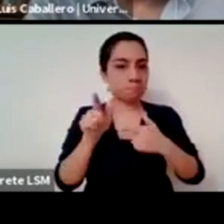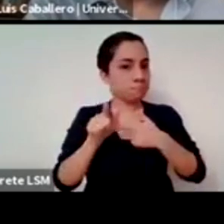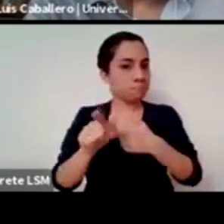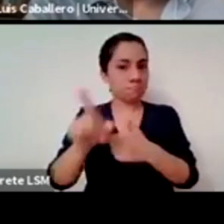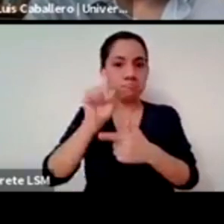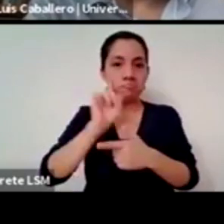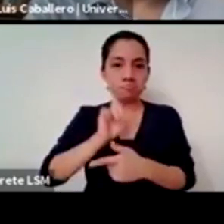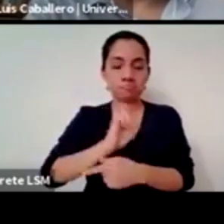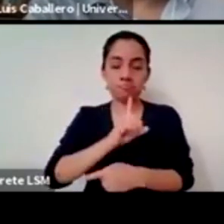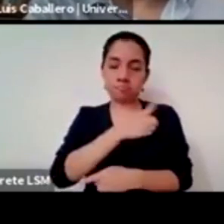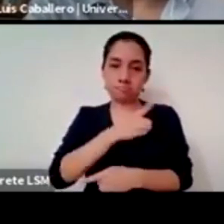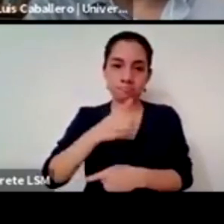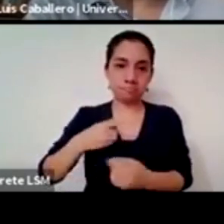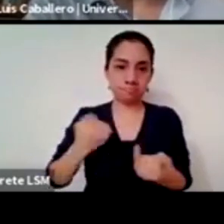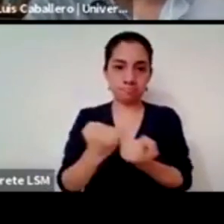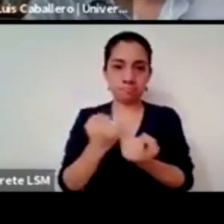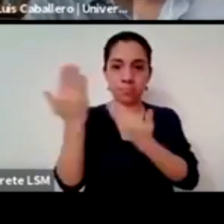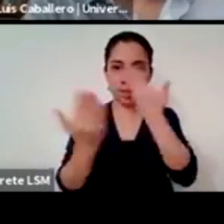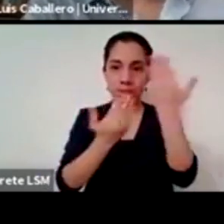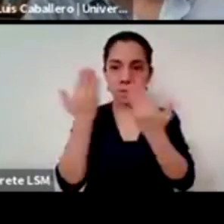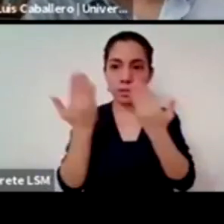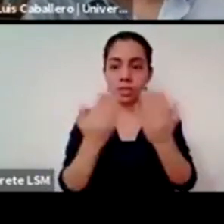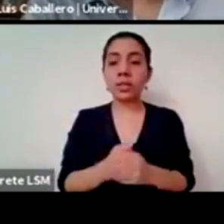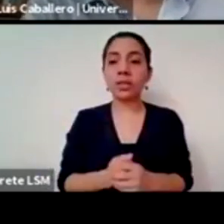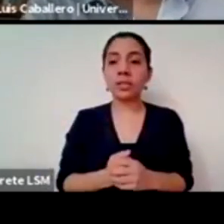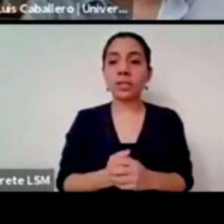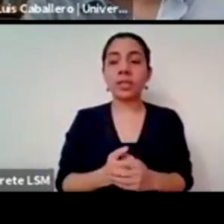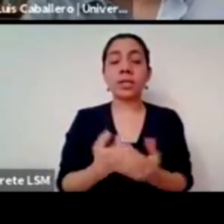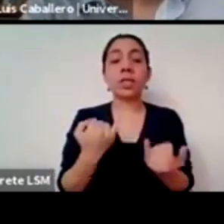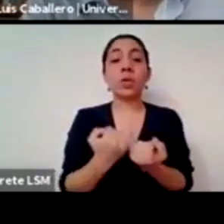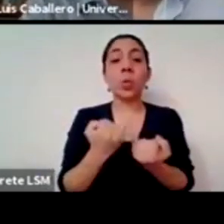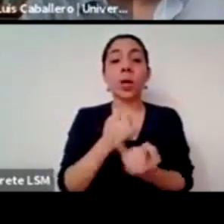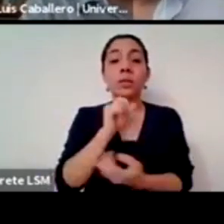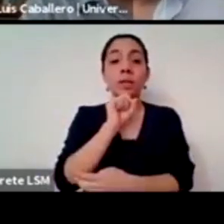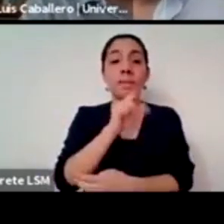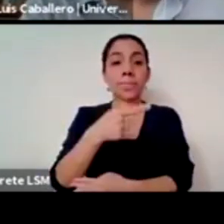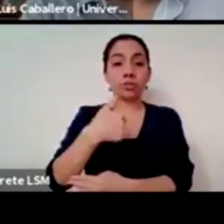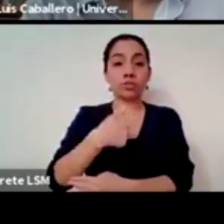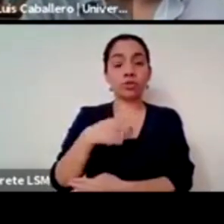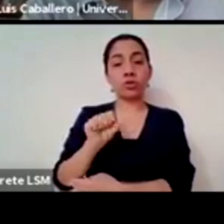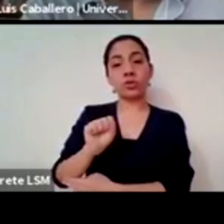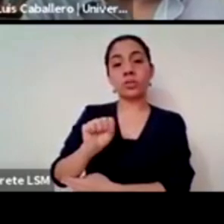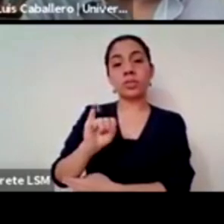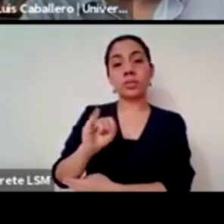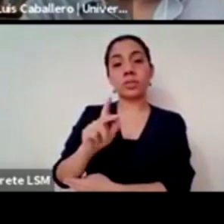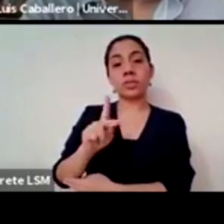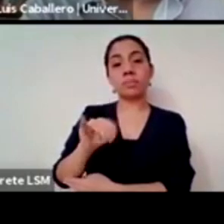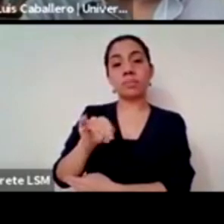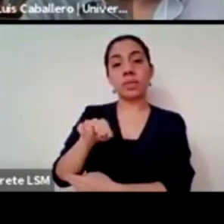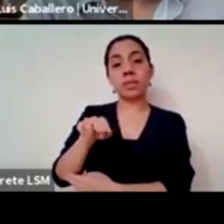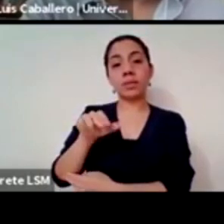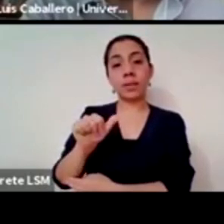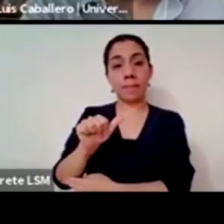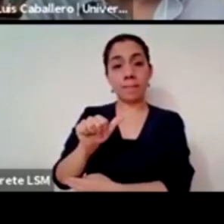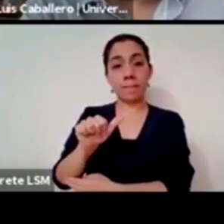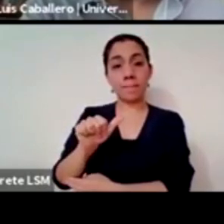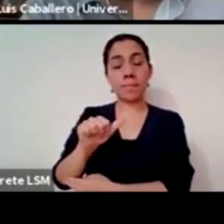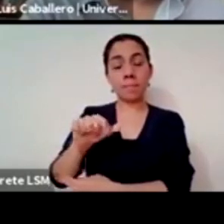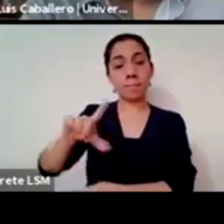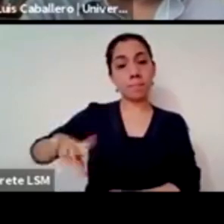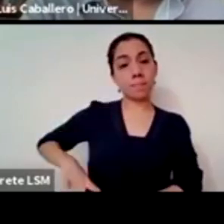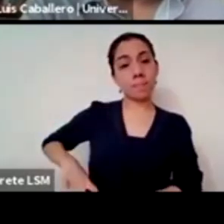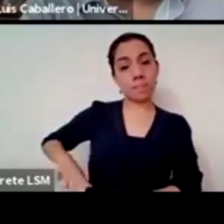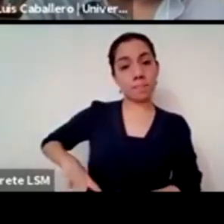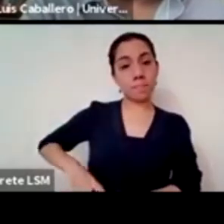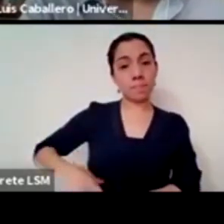sé si hay alguien también de Sipina estoy en la función pública o sea mi responsabilidad tiene que ver con